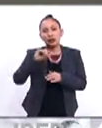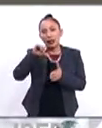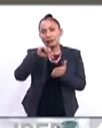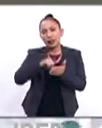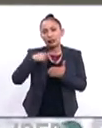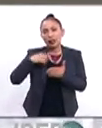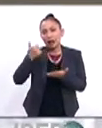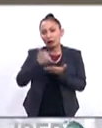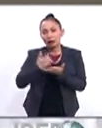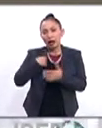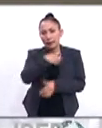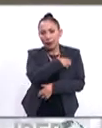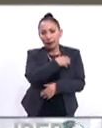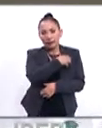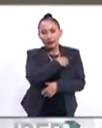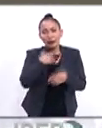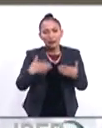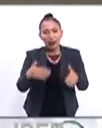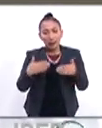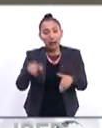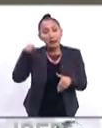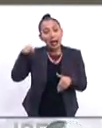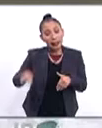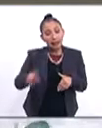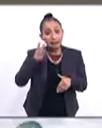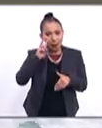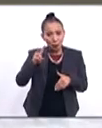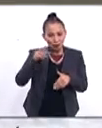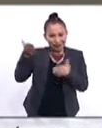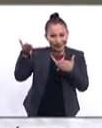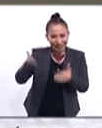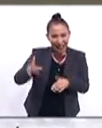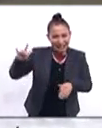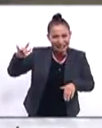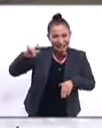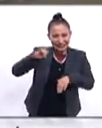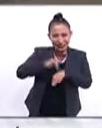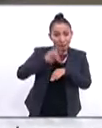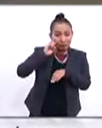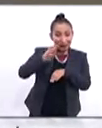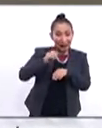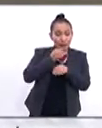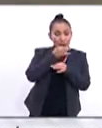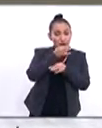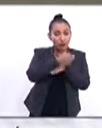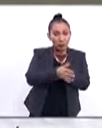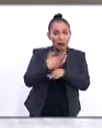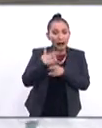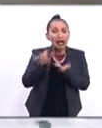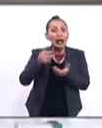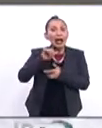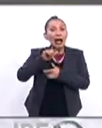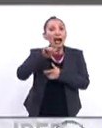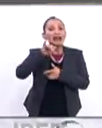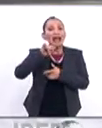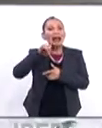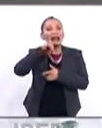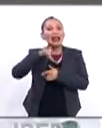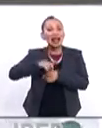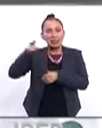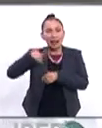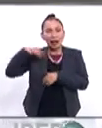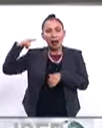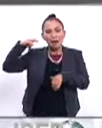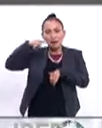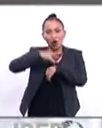el centro de la ciudad capitalina de Panamá y allí vemos entonces o podemos informarle que a Italia el encargado